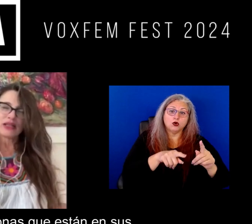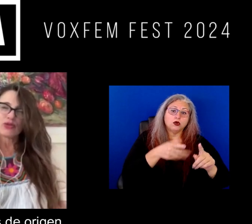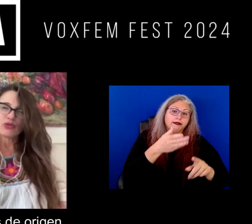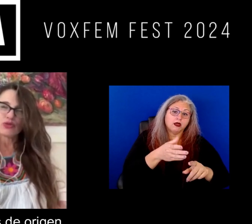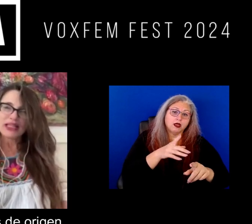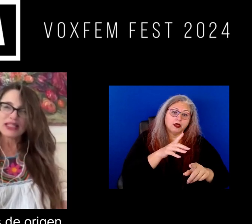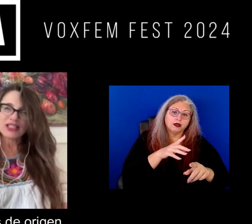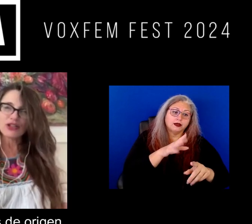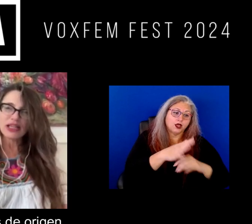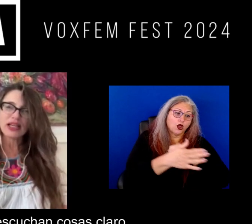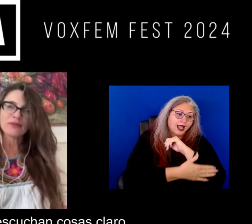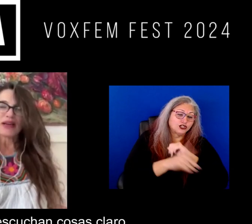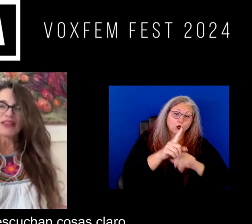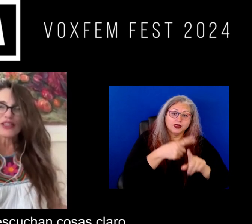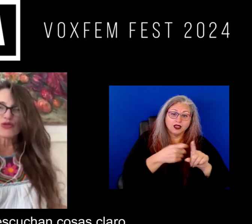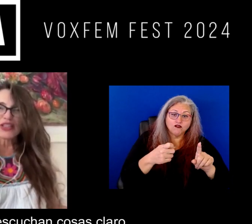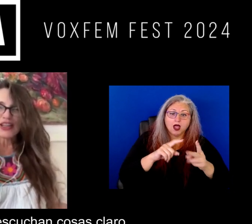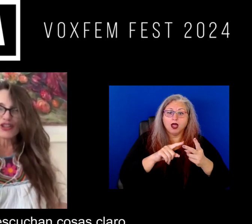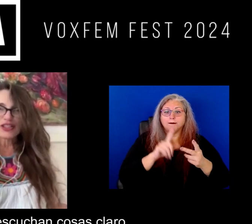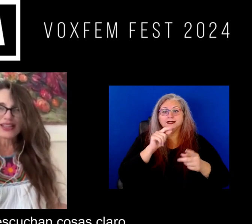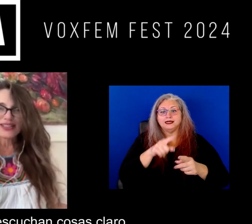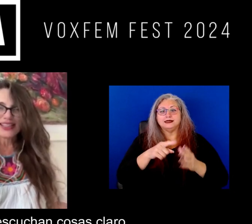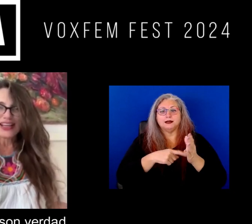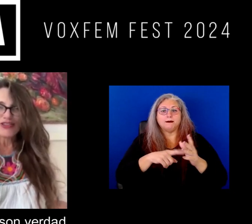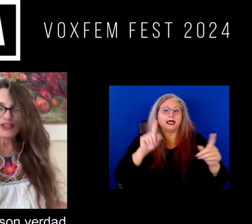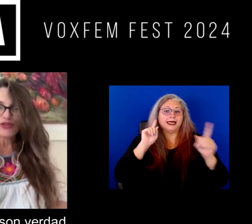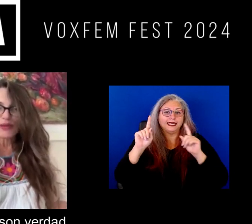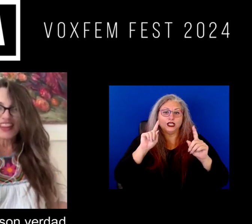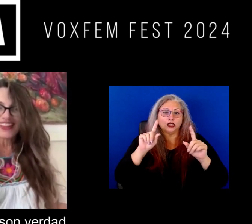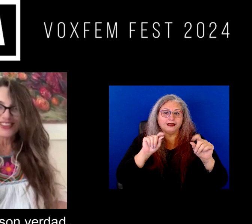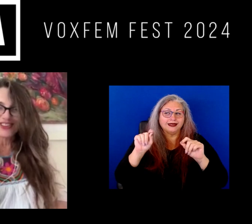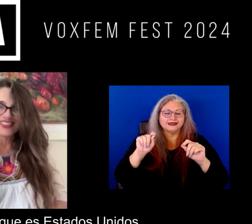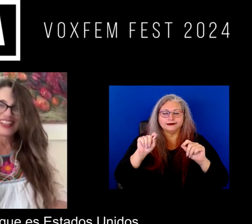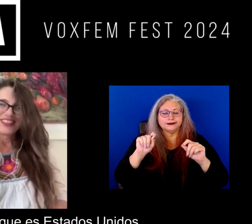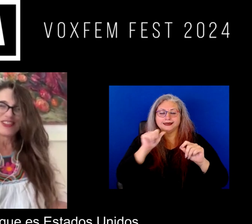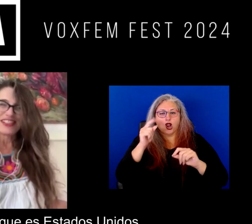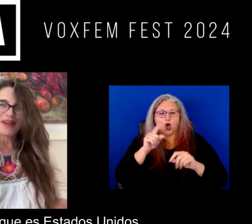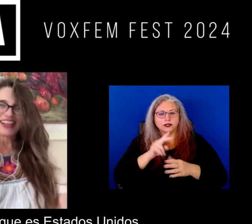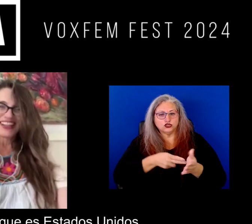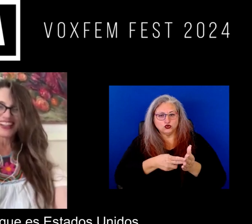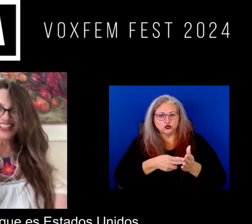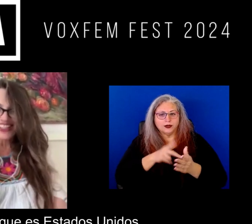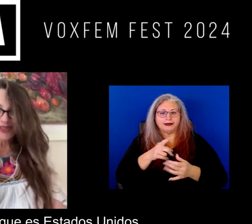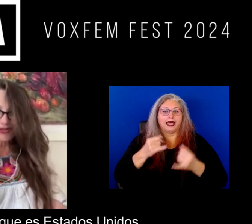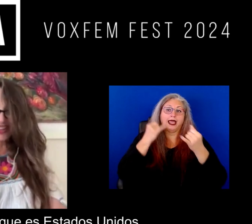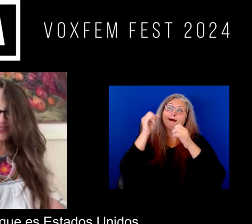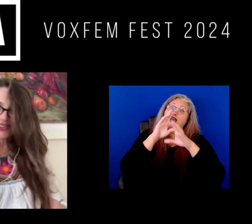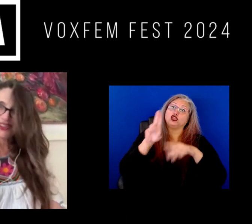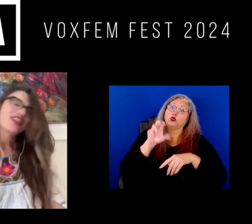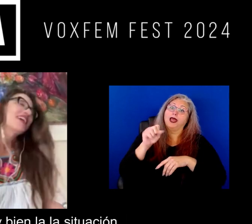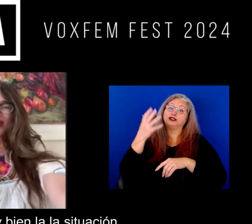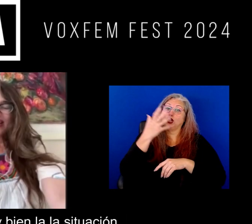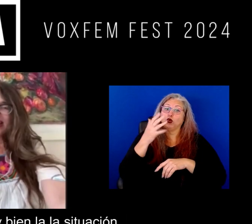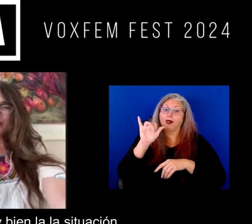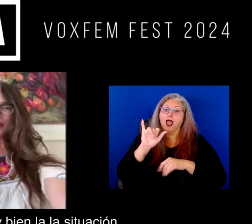están en sus países de origen porque a veces escuchan cosas claro que no son verdad ¿no? lo que se imaginan que es Estados Unidos